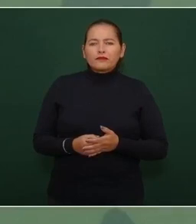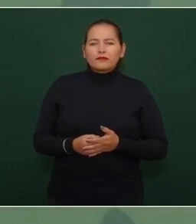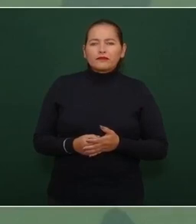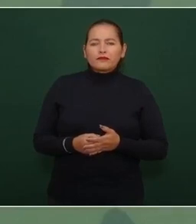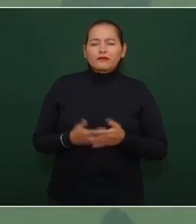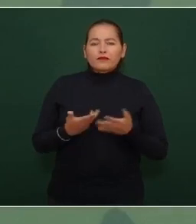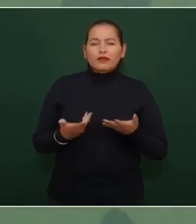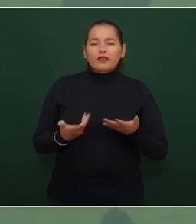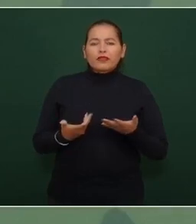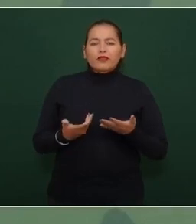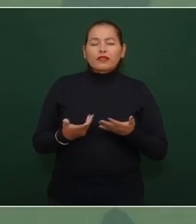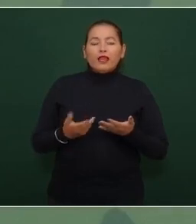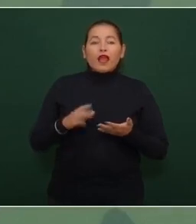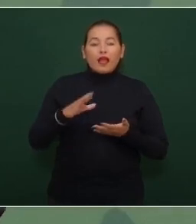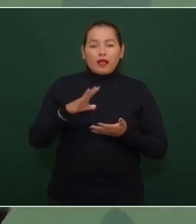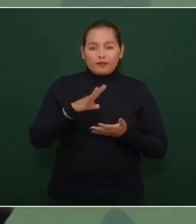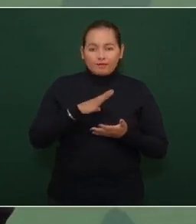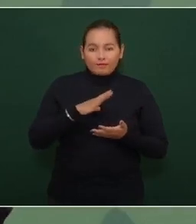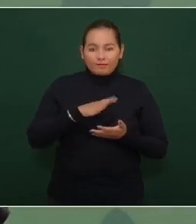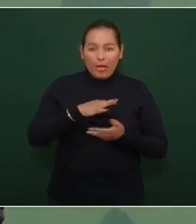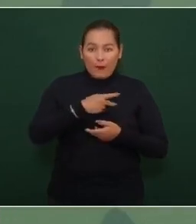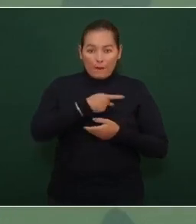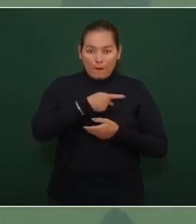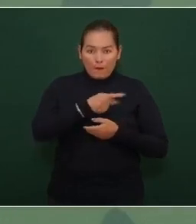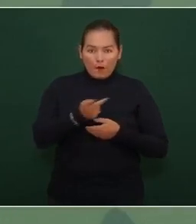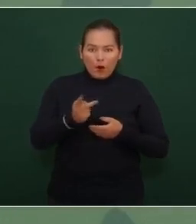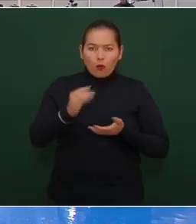hemos reducido la pobreza